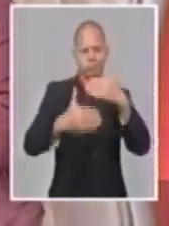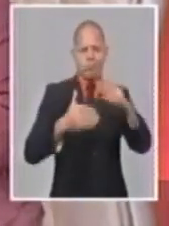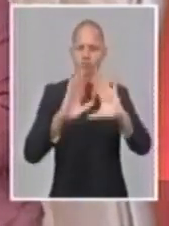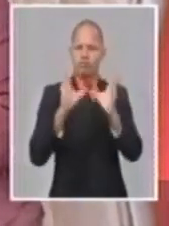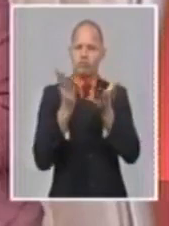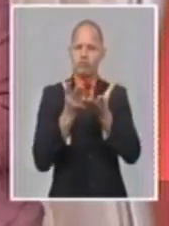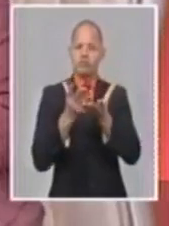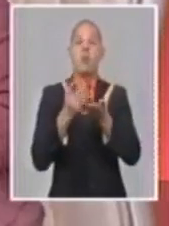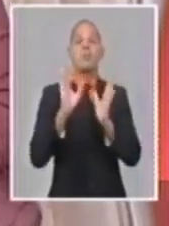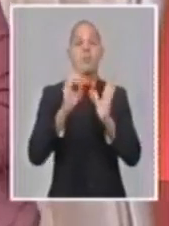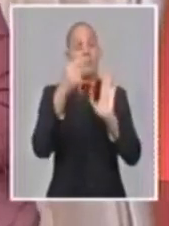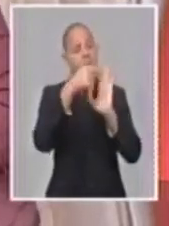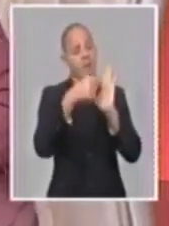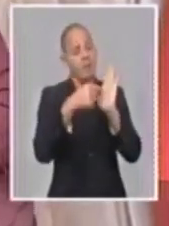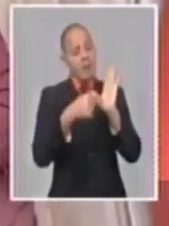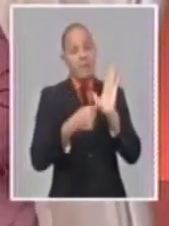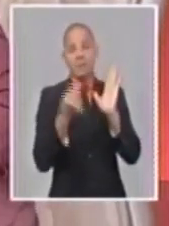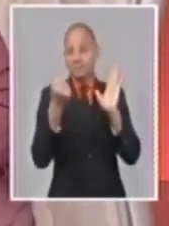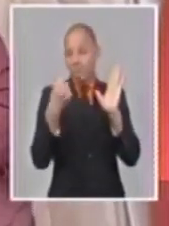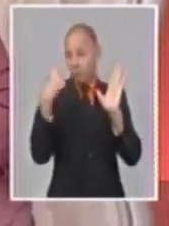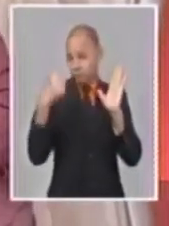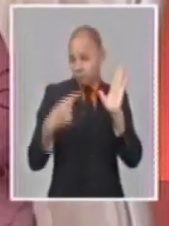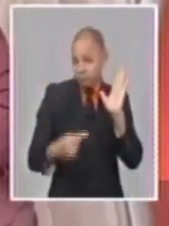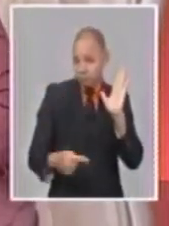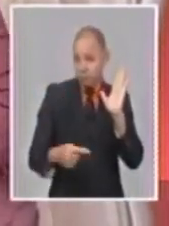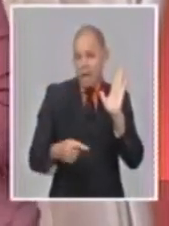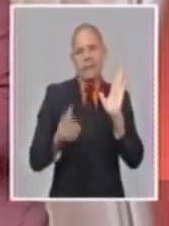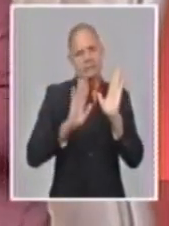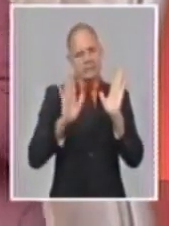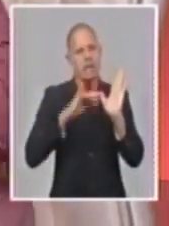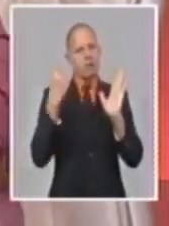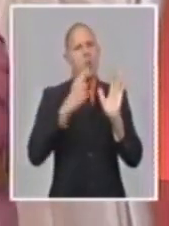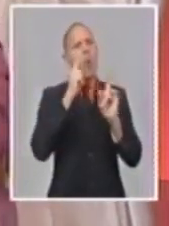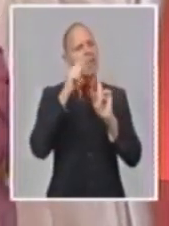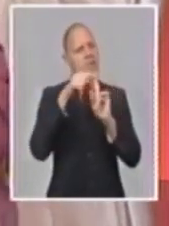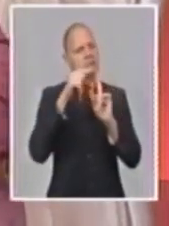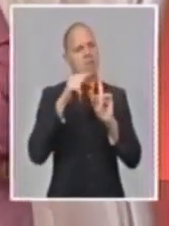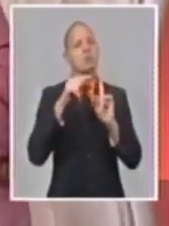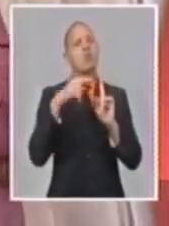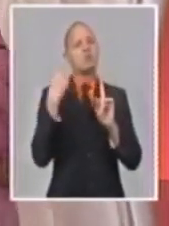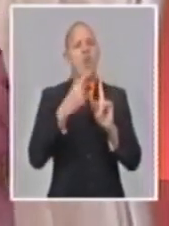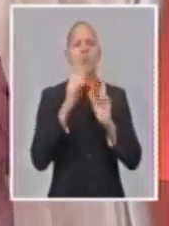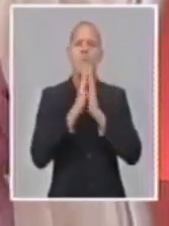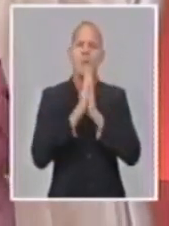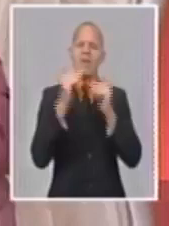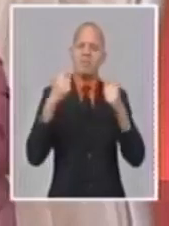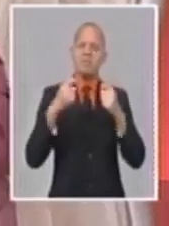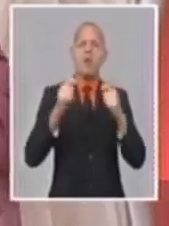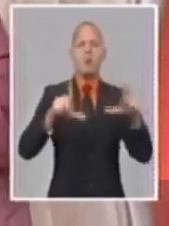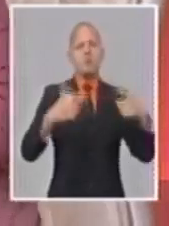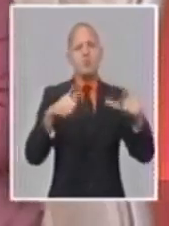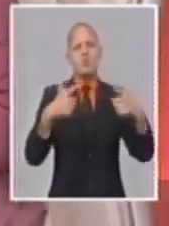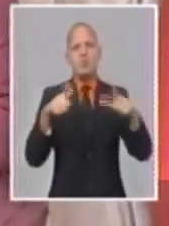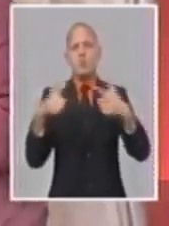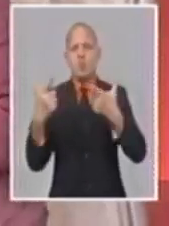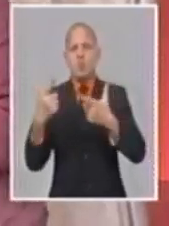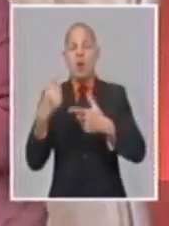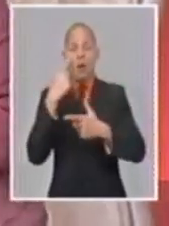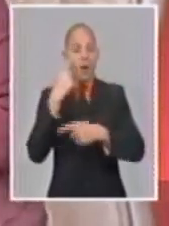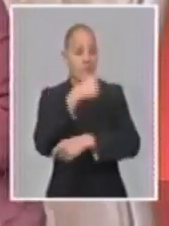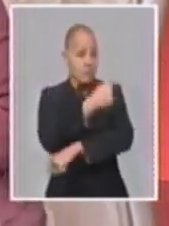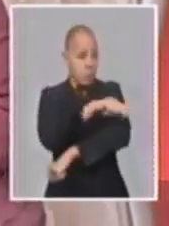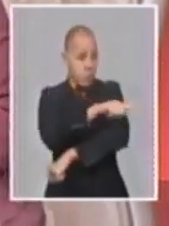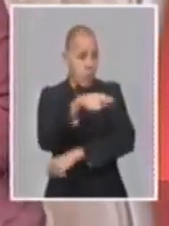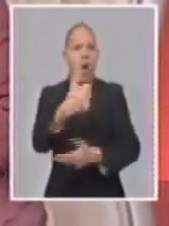financiero y que las políticas que en materia de precios el país se trazado, se hagan bien, se implementen correctamente,